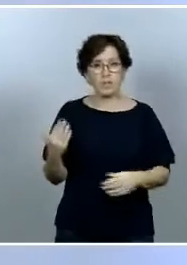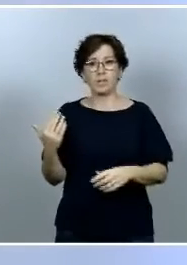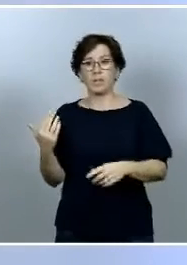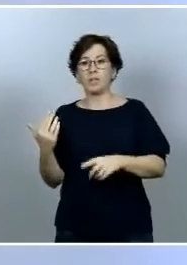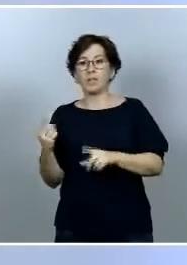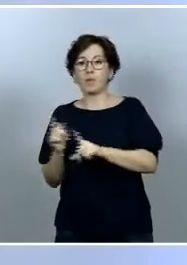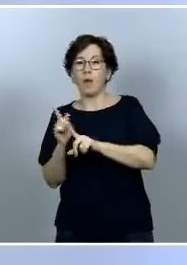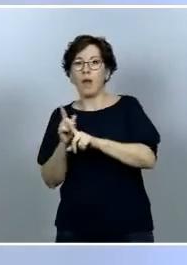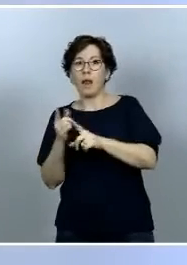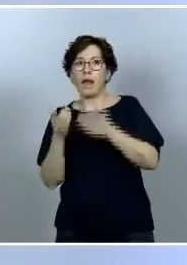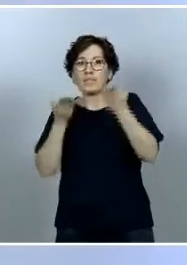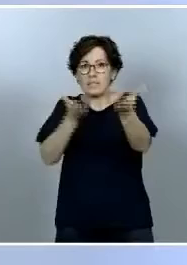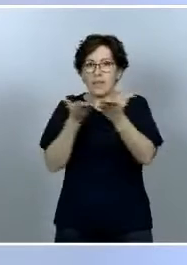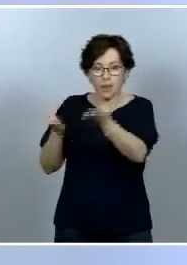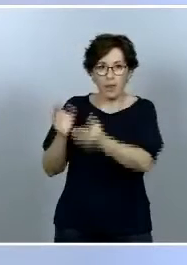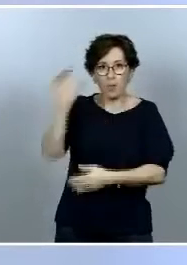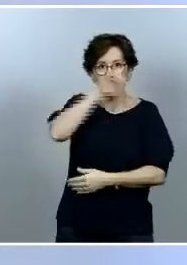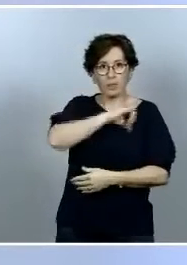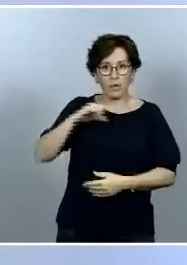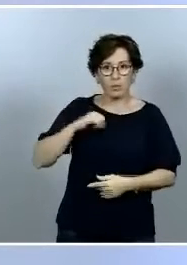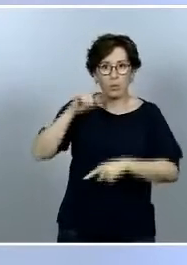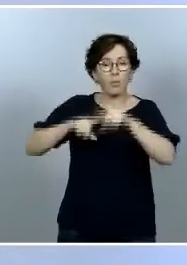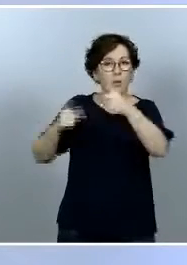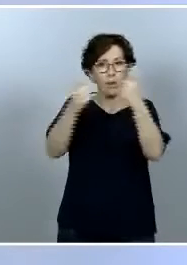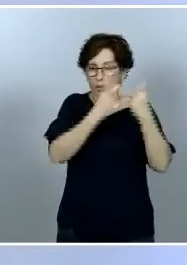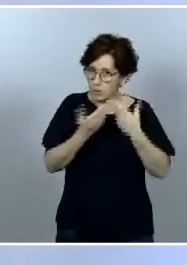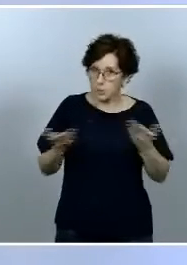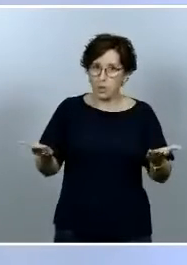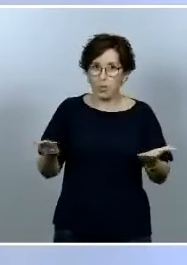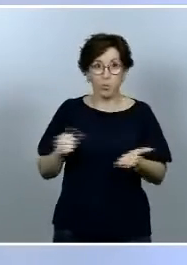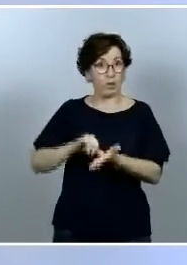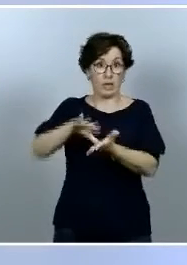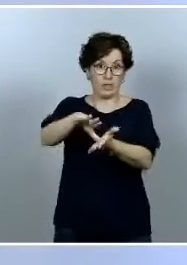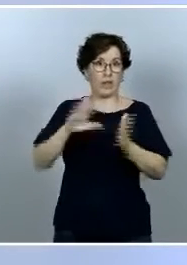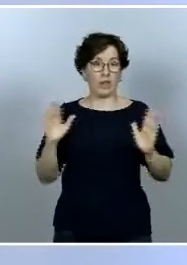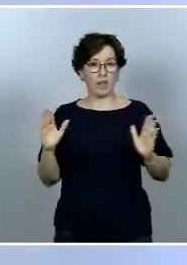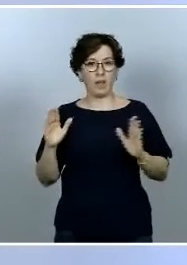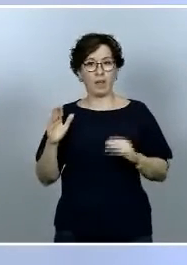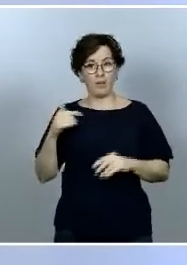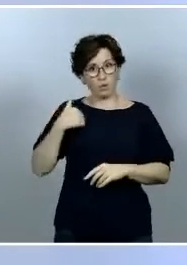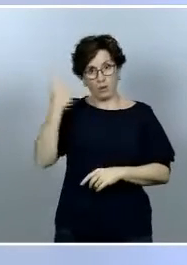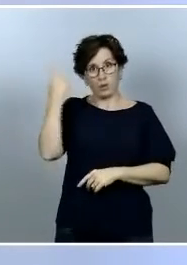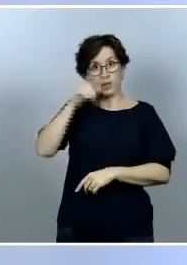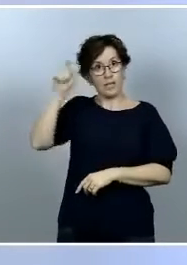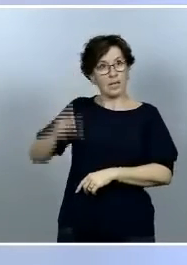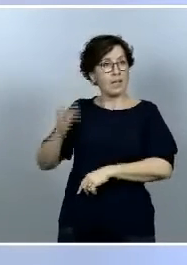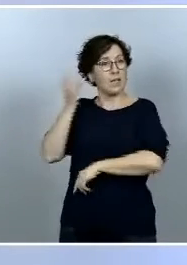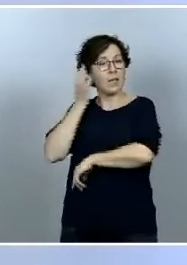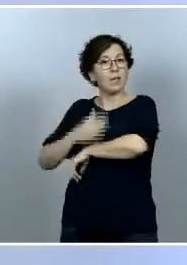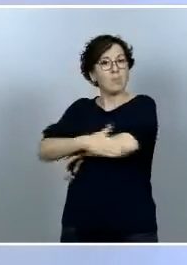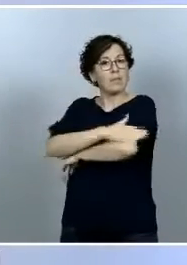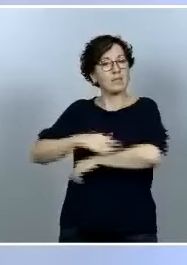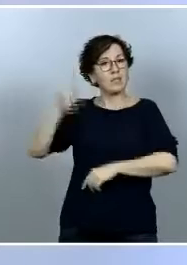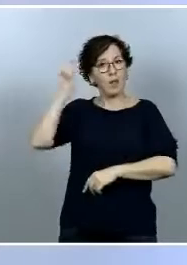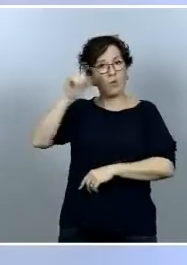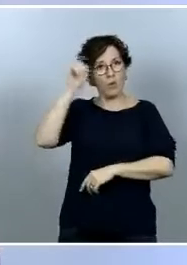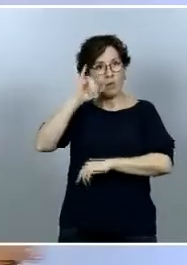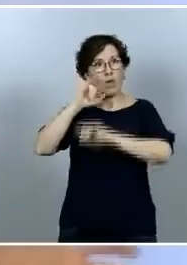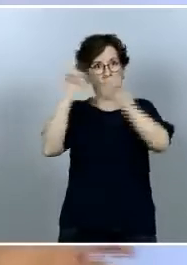asistencia a las comunidades autónomas cuando así lo requieren de hecho me consta que la mesa educación ha tenido ya varias reuniones con sus consejeros de educación